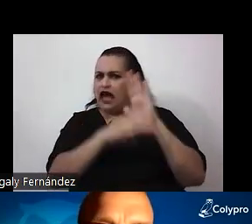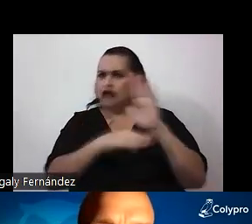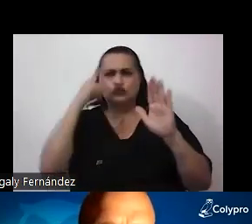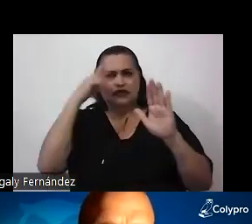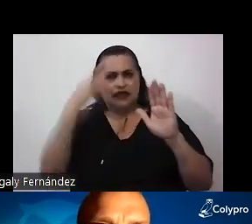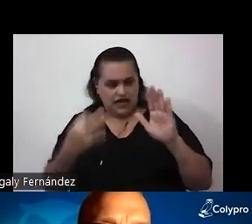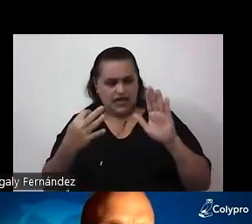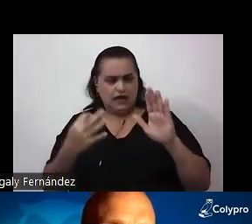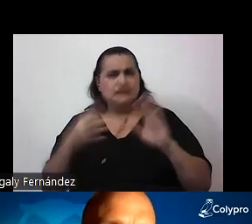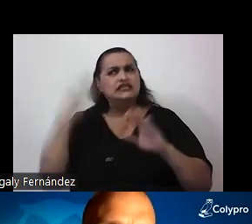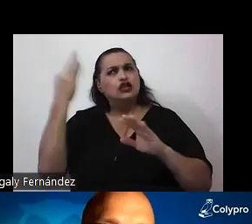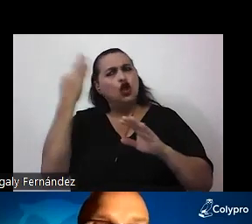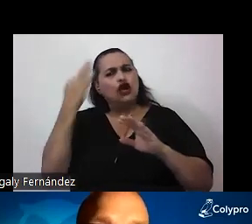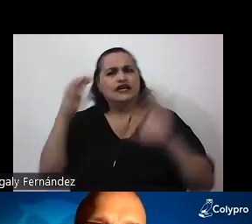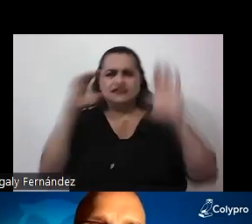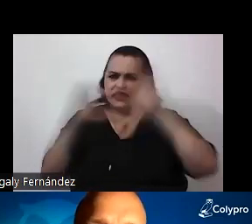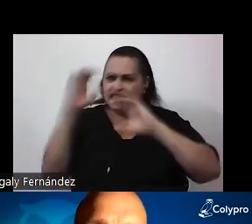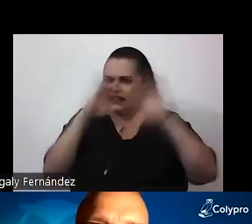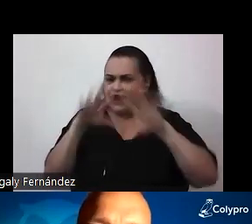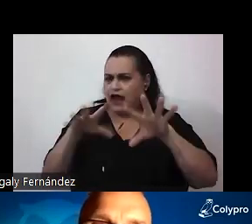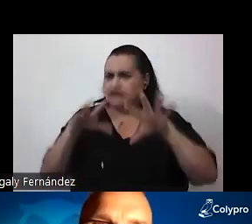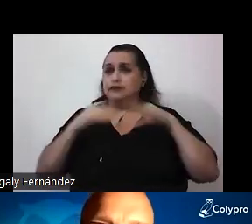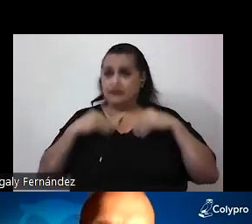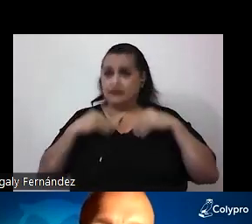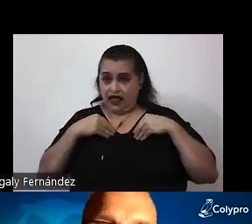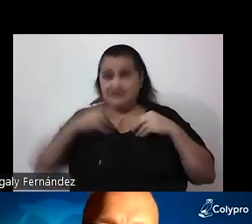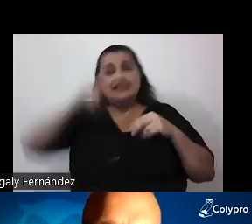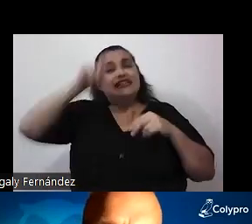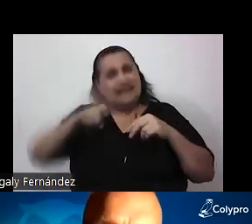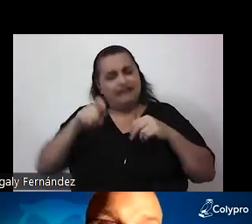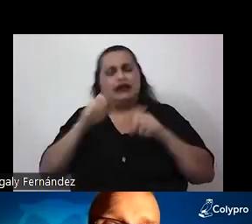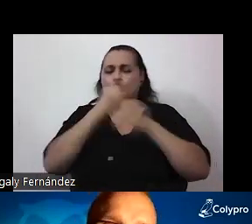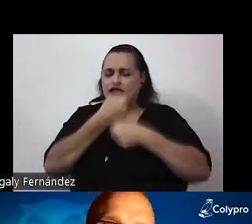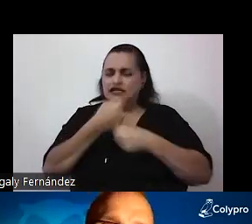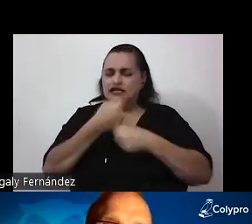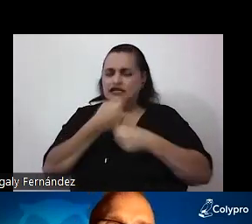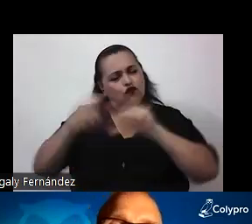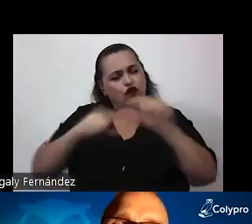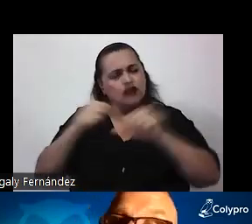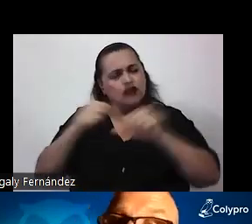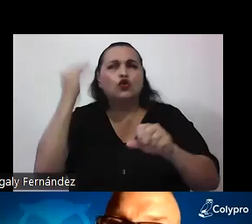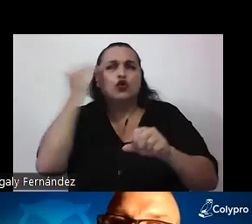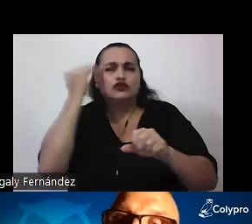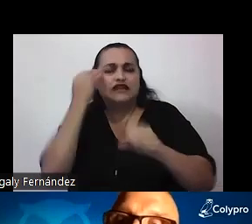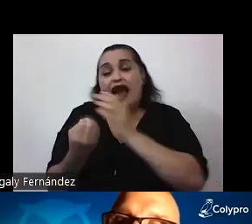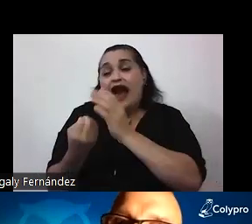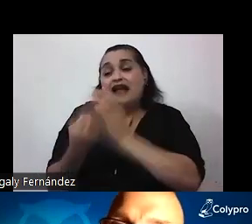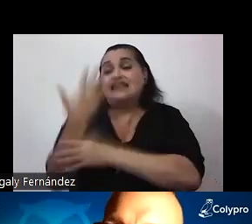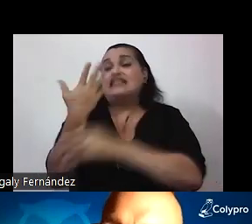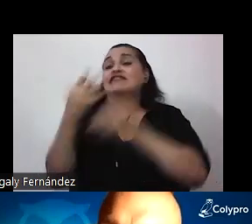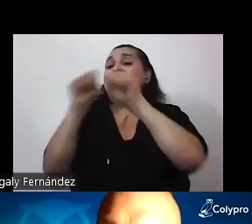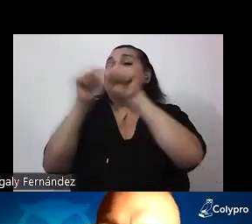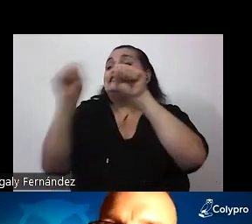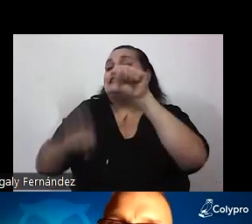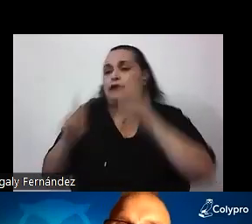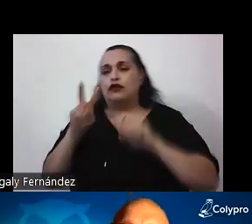científicas aceptadas, etcétera, etcétera, tenemos que hacer un esfuerzo consciente para ello, o sea, tenemos que activar el sistema 2.